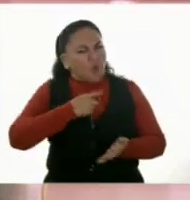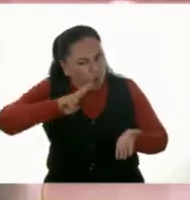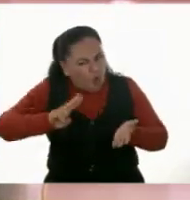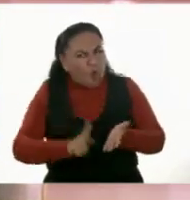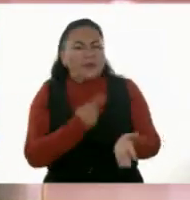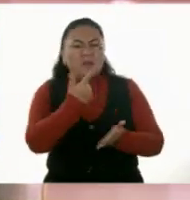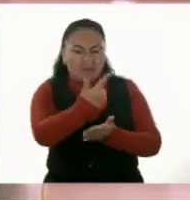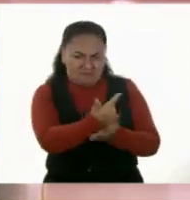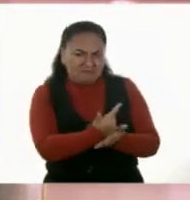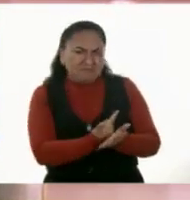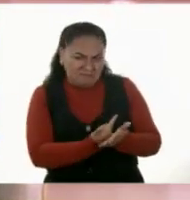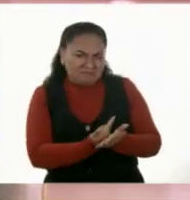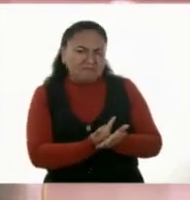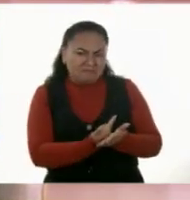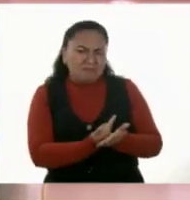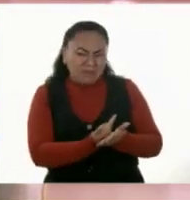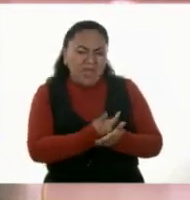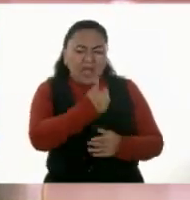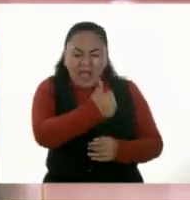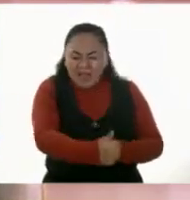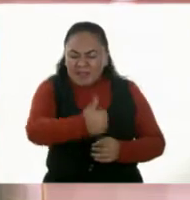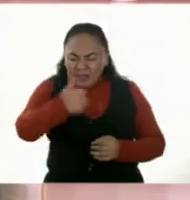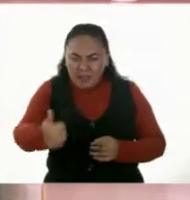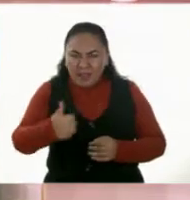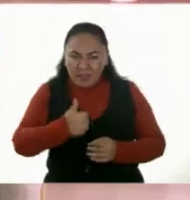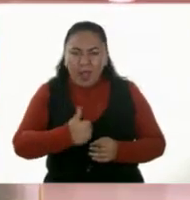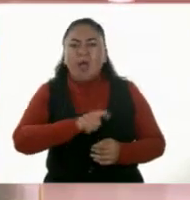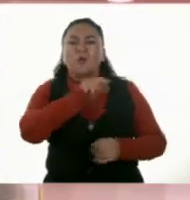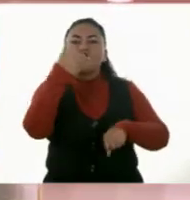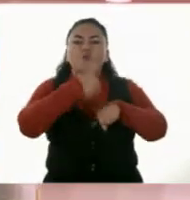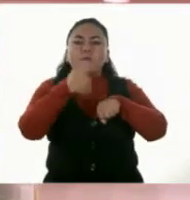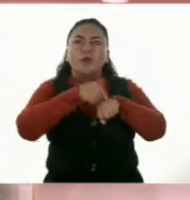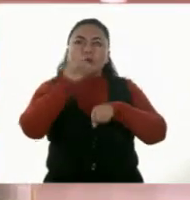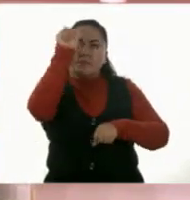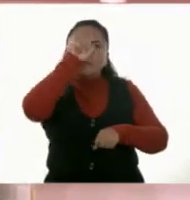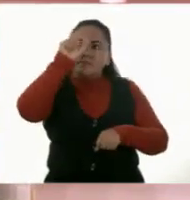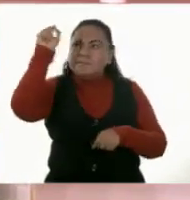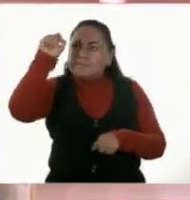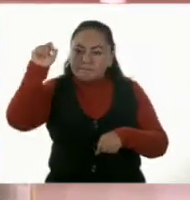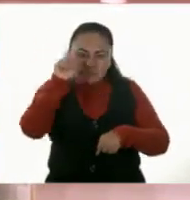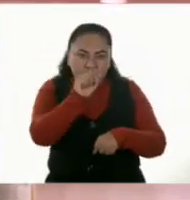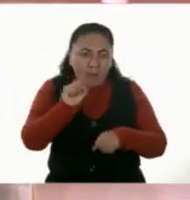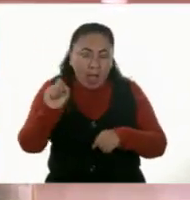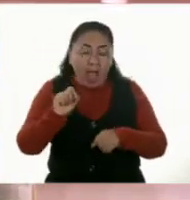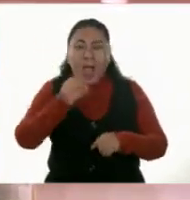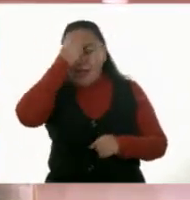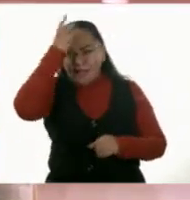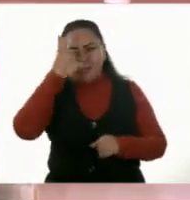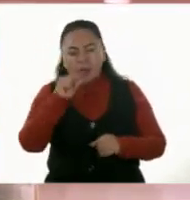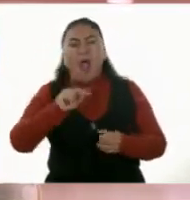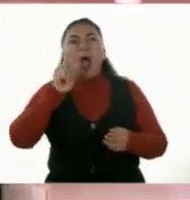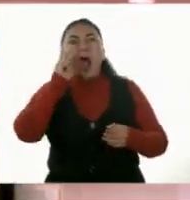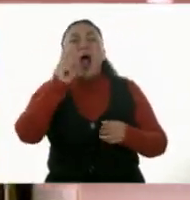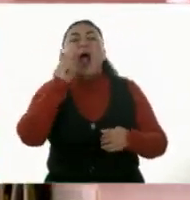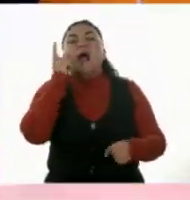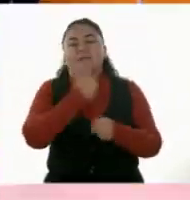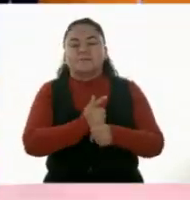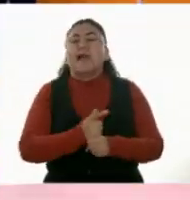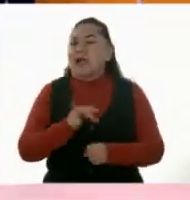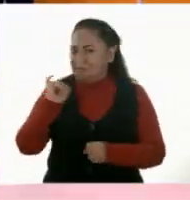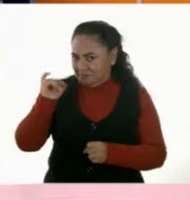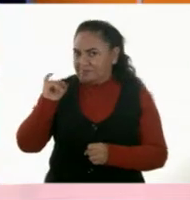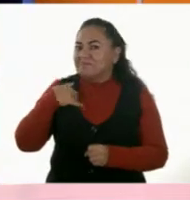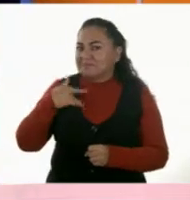contar de nuevo lo que tenía cada una y anotar el número para que no se nos olvide y así comprobar lo de las tres. Me parece